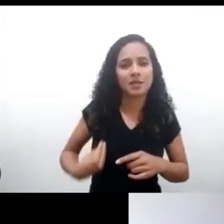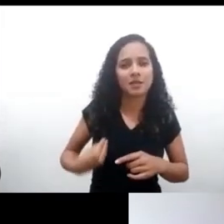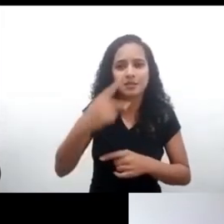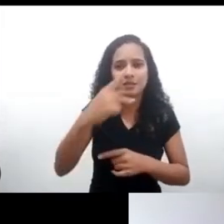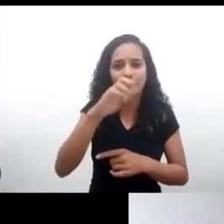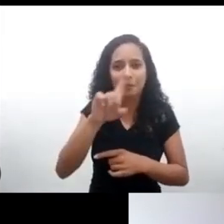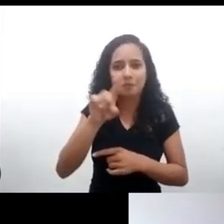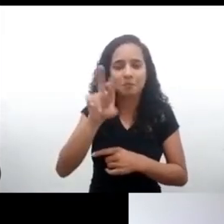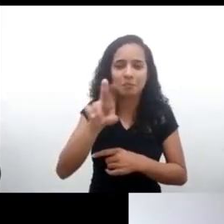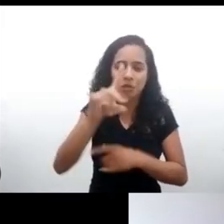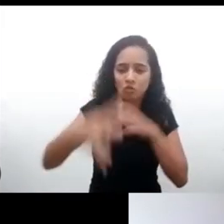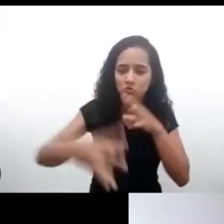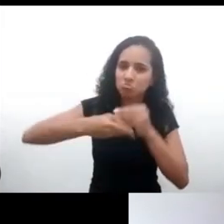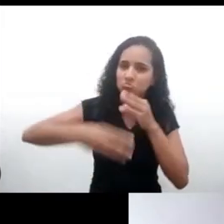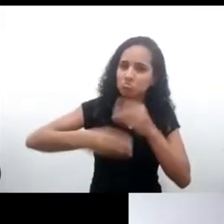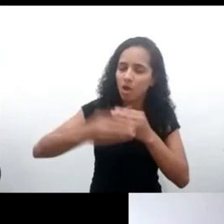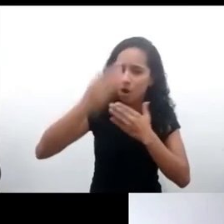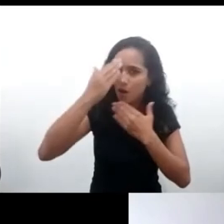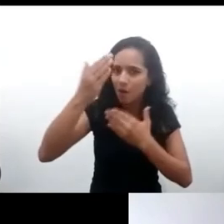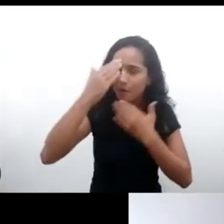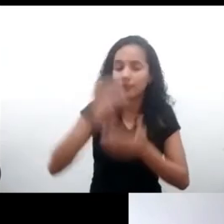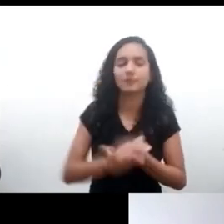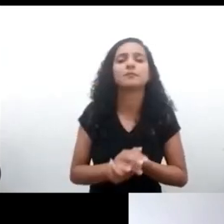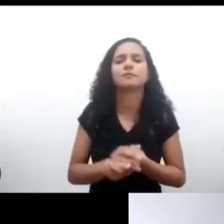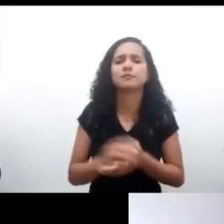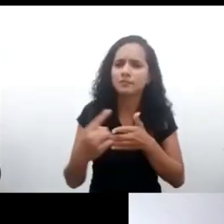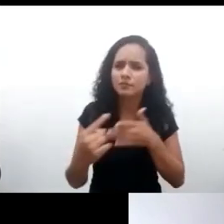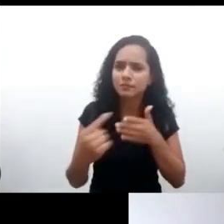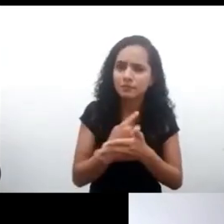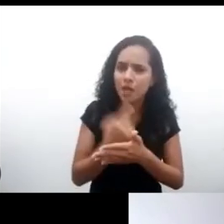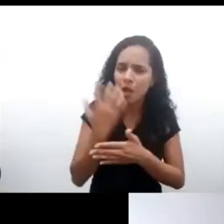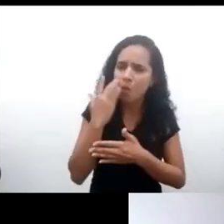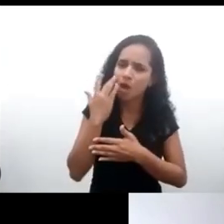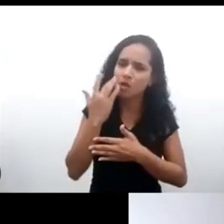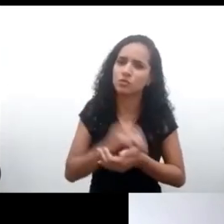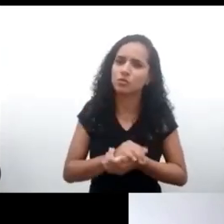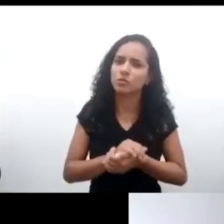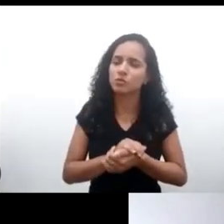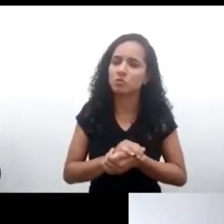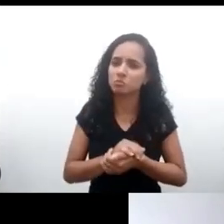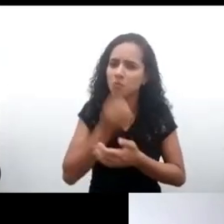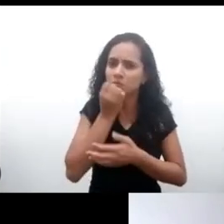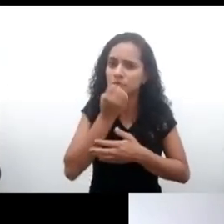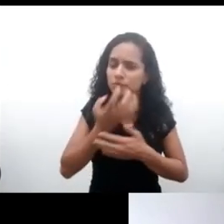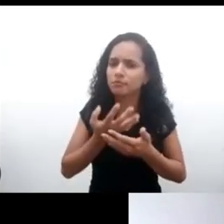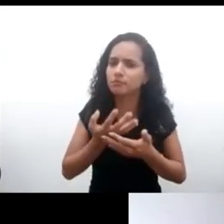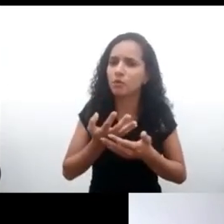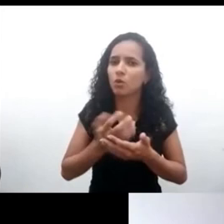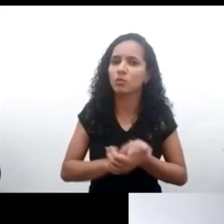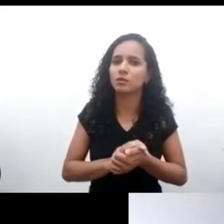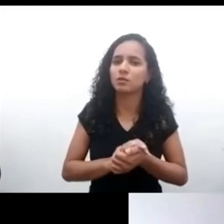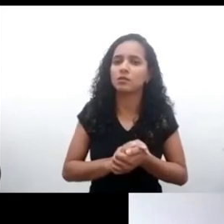Bueno, la pregunta me parece muy atingente y es justamente, y alude un poco a que